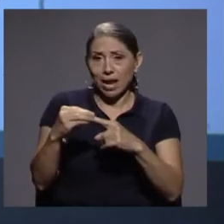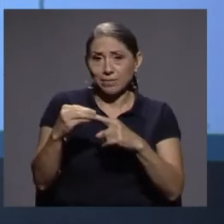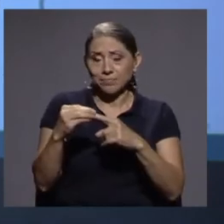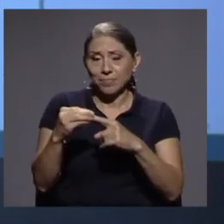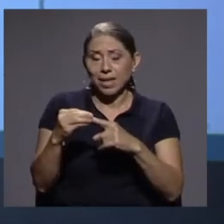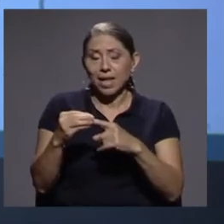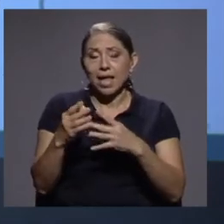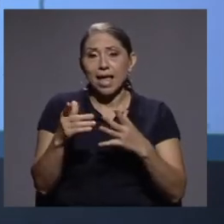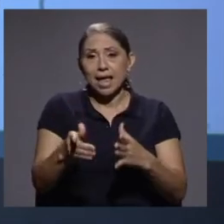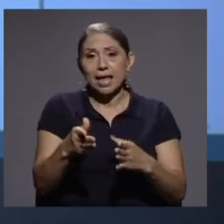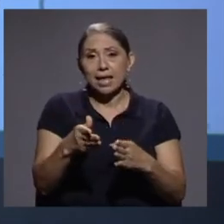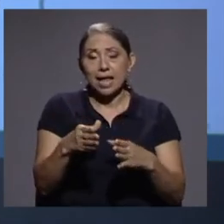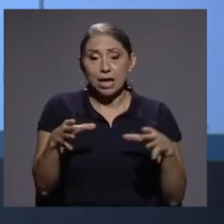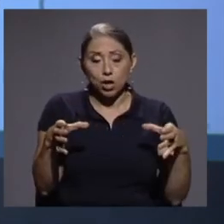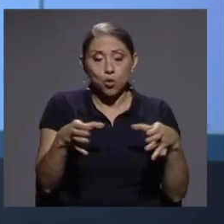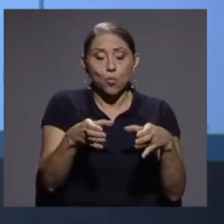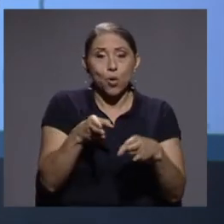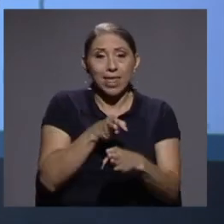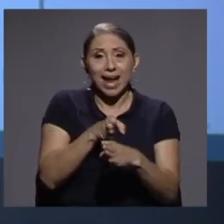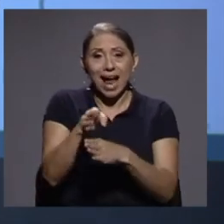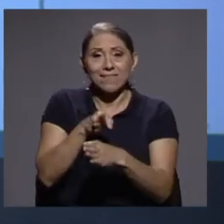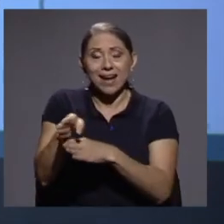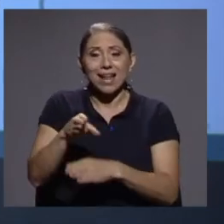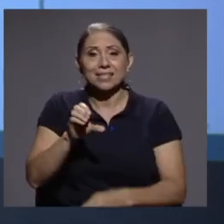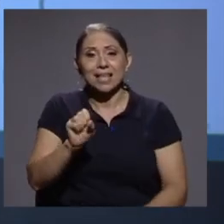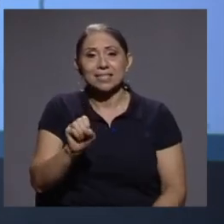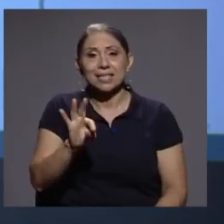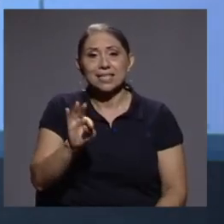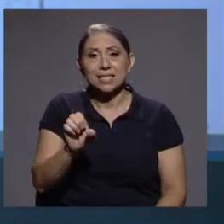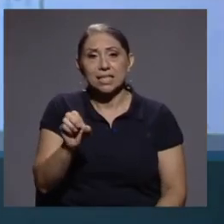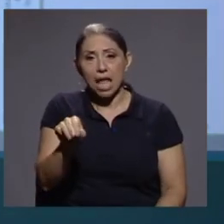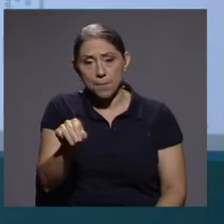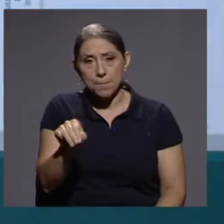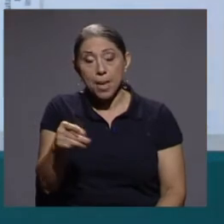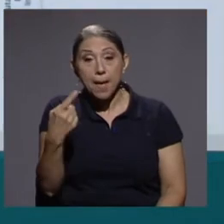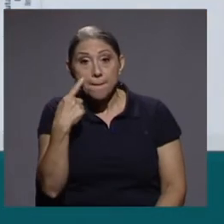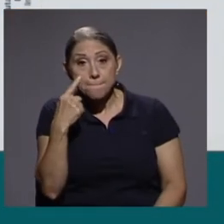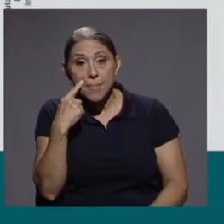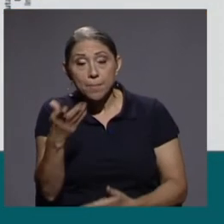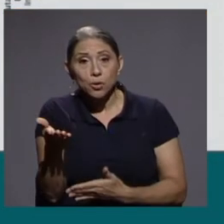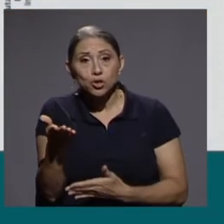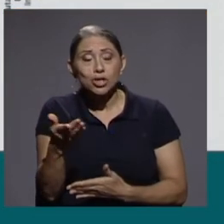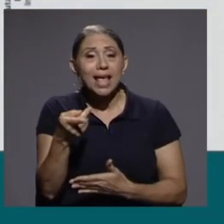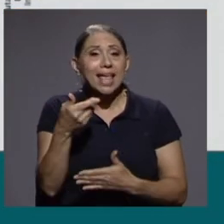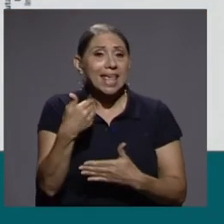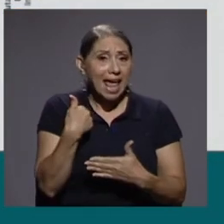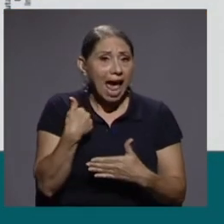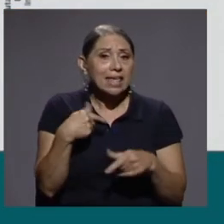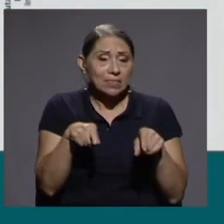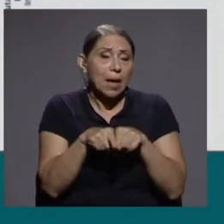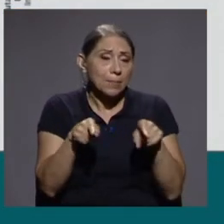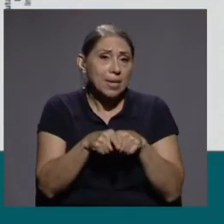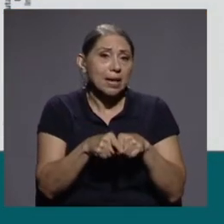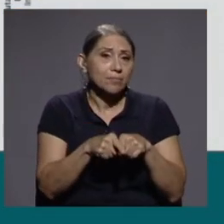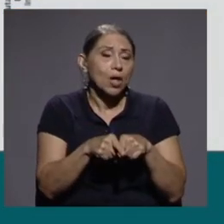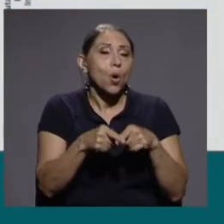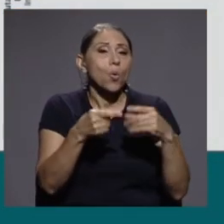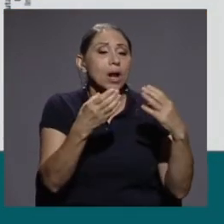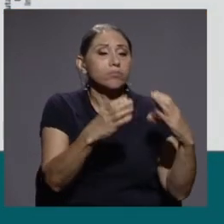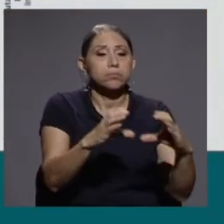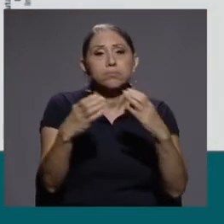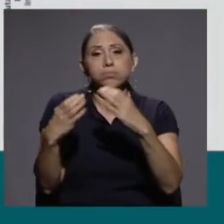en el grupo de carreras STEM, vemos que hay una gran segmentación también por sexo.